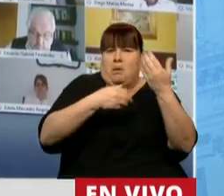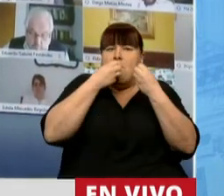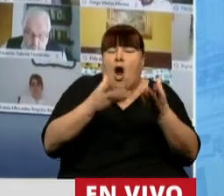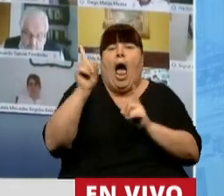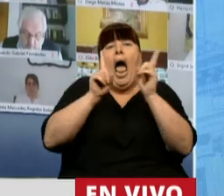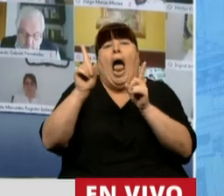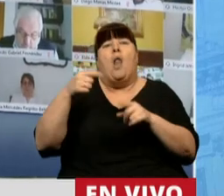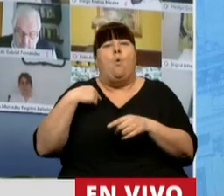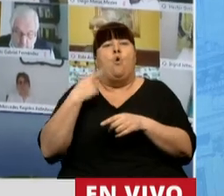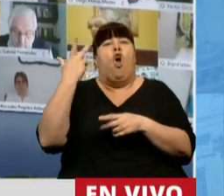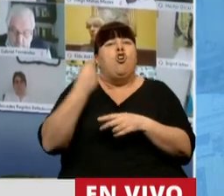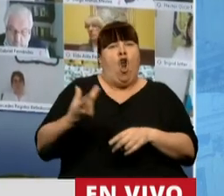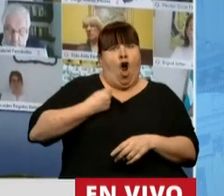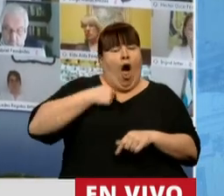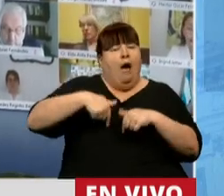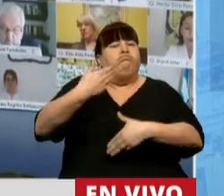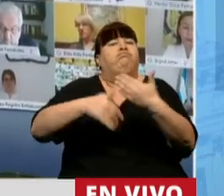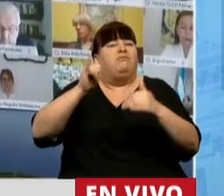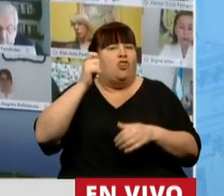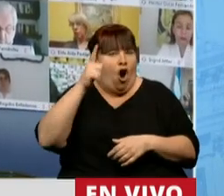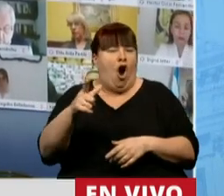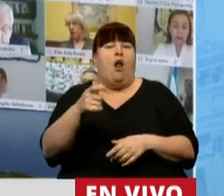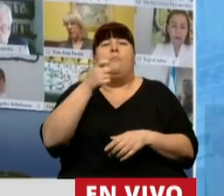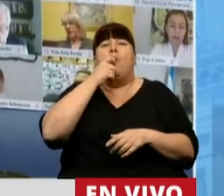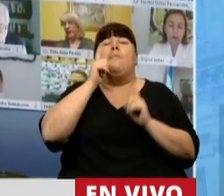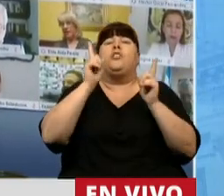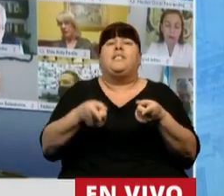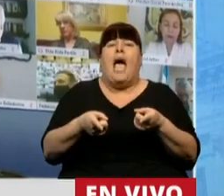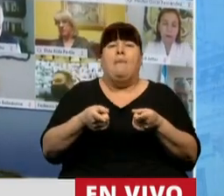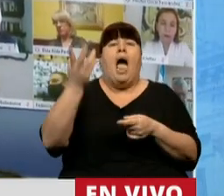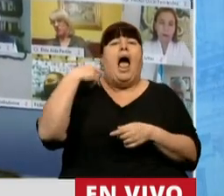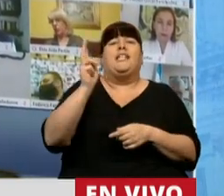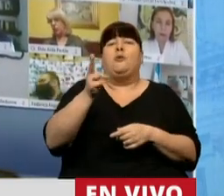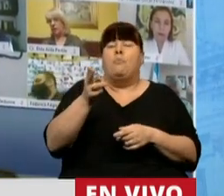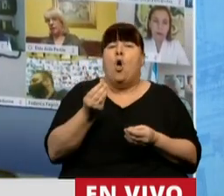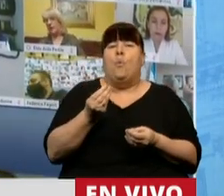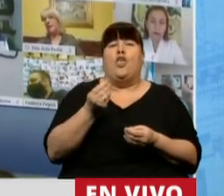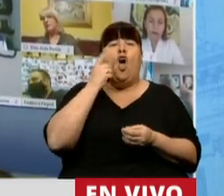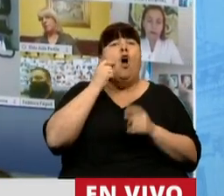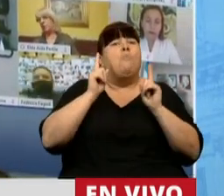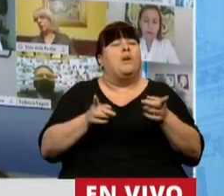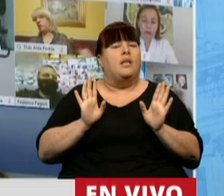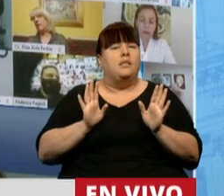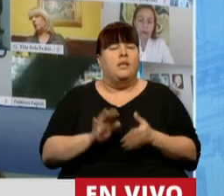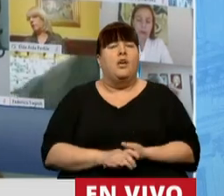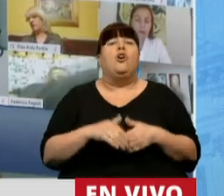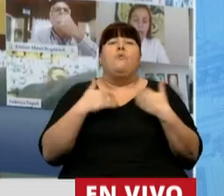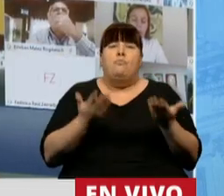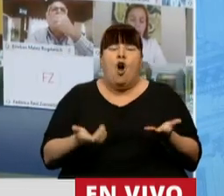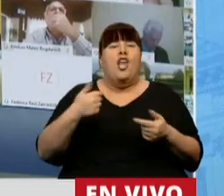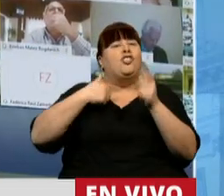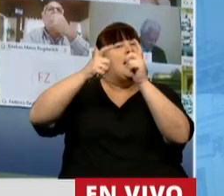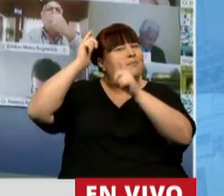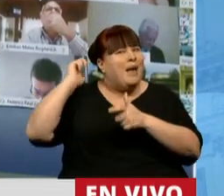en algunas áreas a las que fuimos relegadas, áreas de las que también fueron privados, lamentablemente, los varones. Por eso nuestra